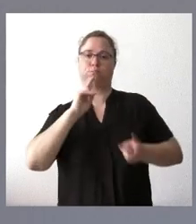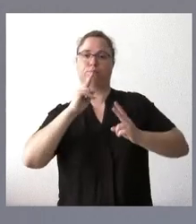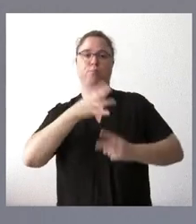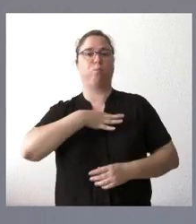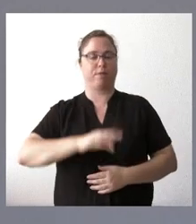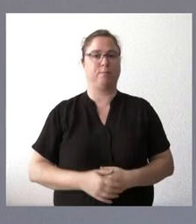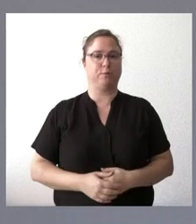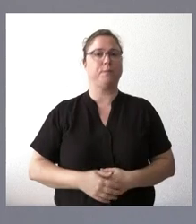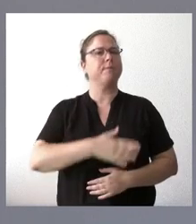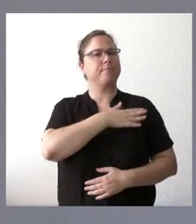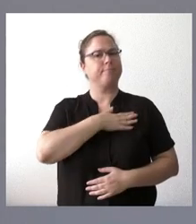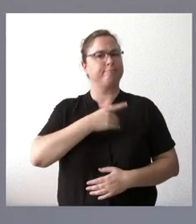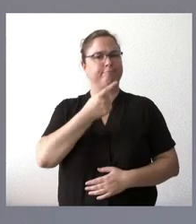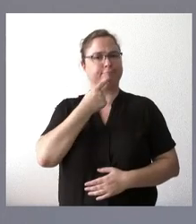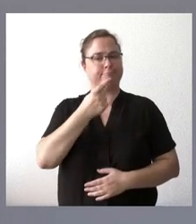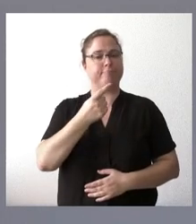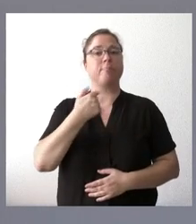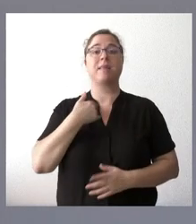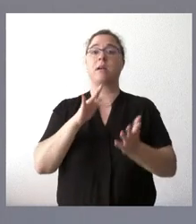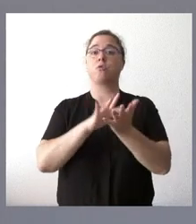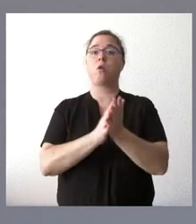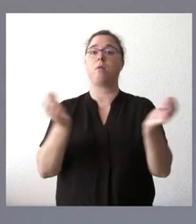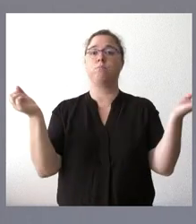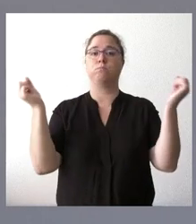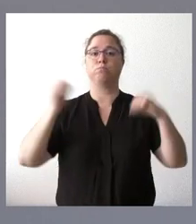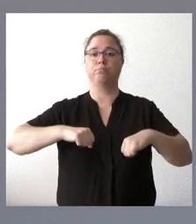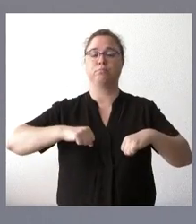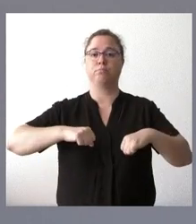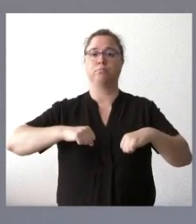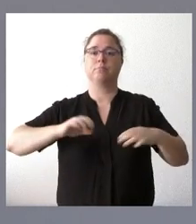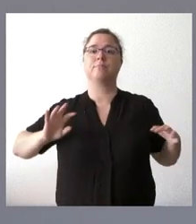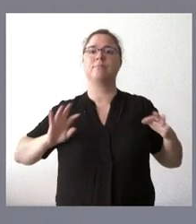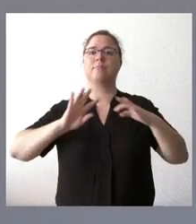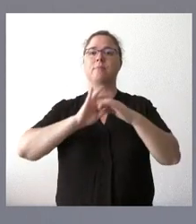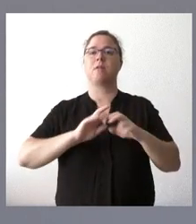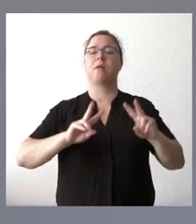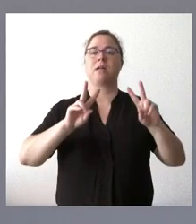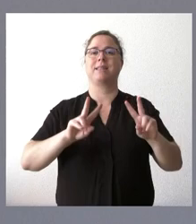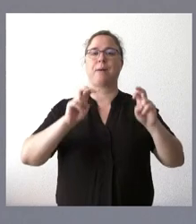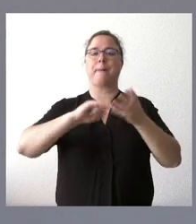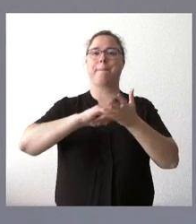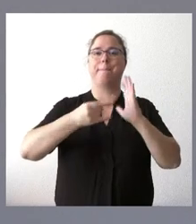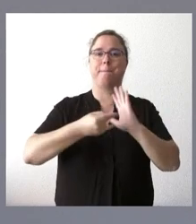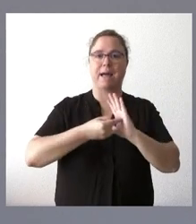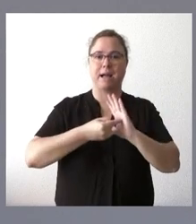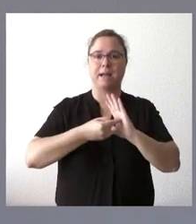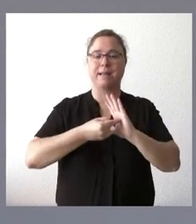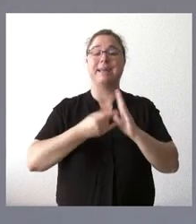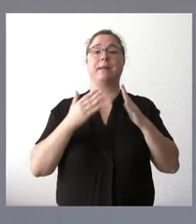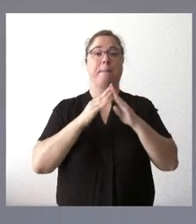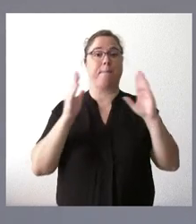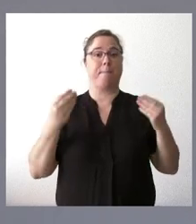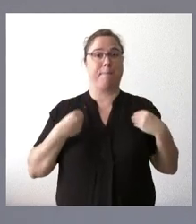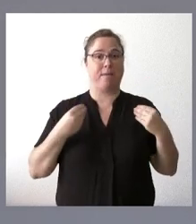Significar que se ha acordado, en relación con el plan de vivienda